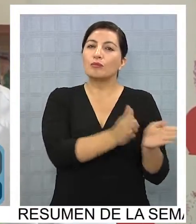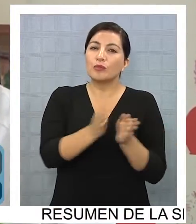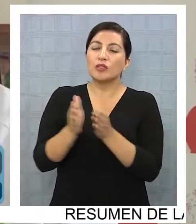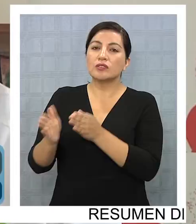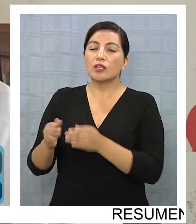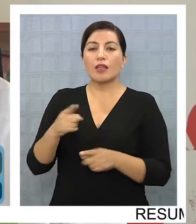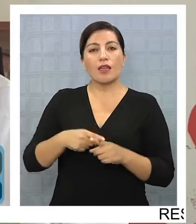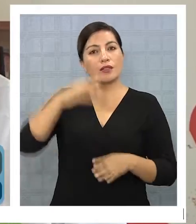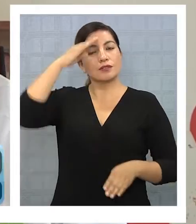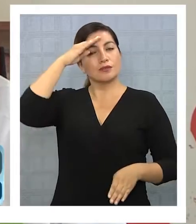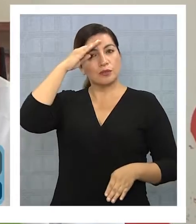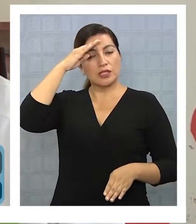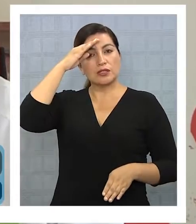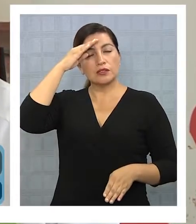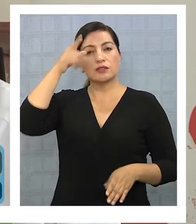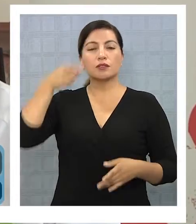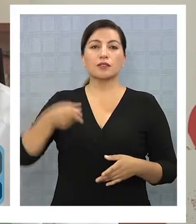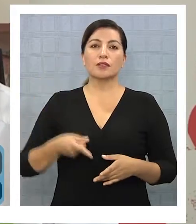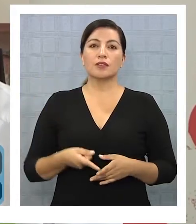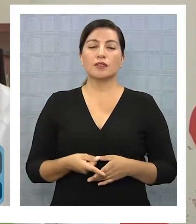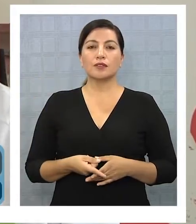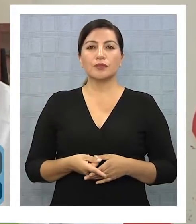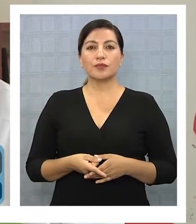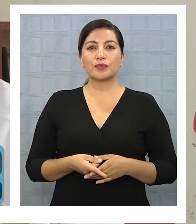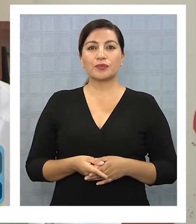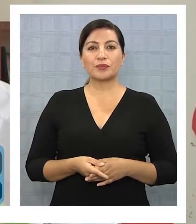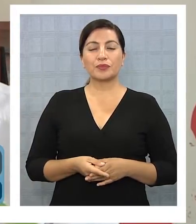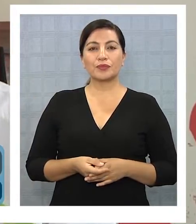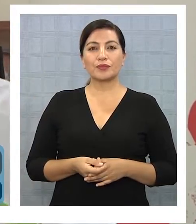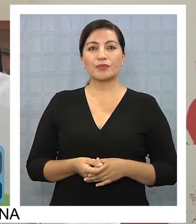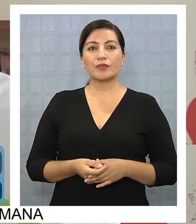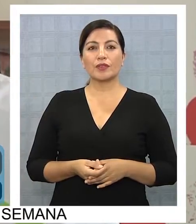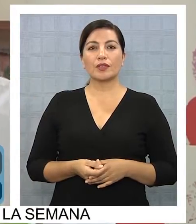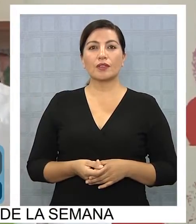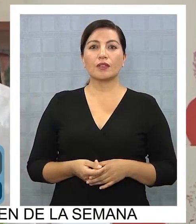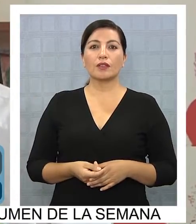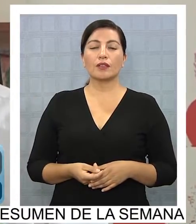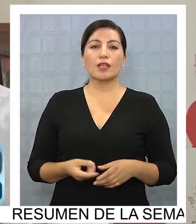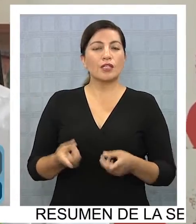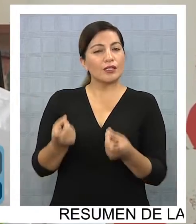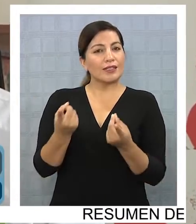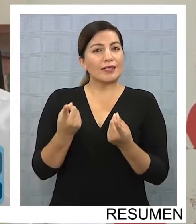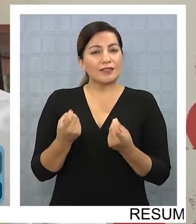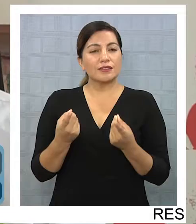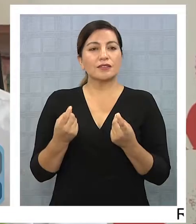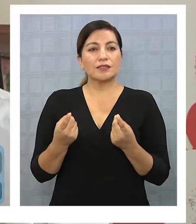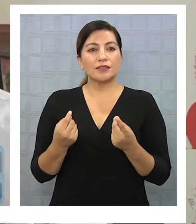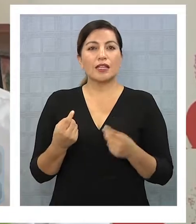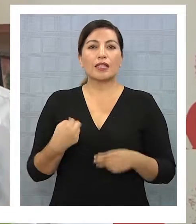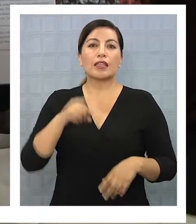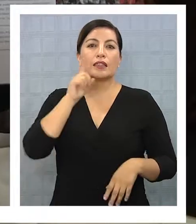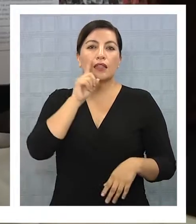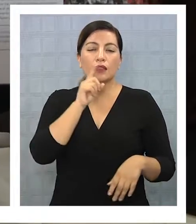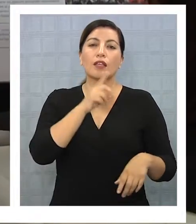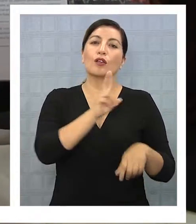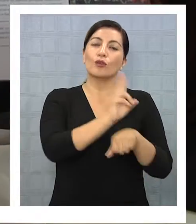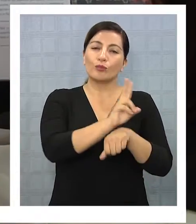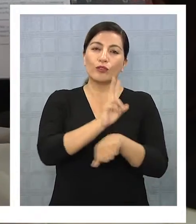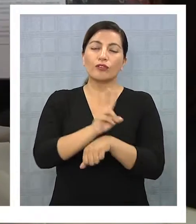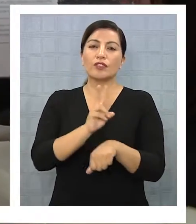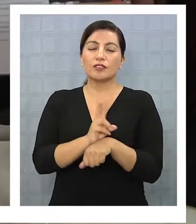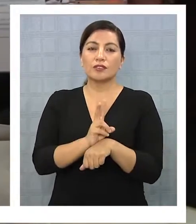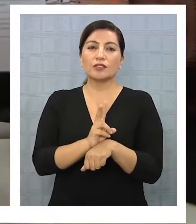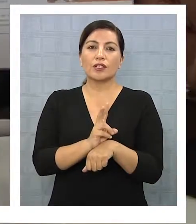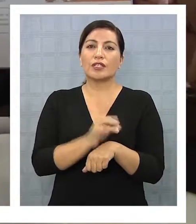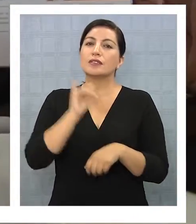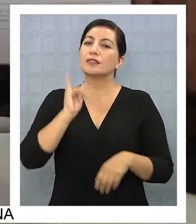la experiencia está dada por una necesidad en el fondo que tenemos los profesores de poder llevar